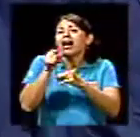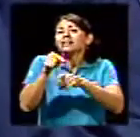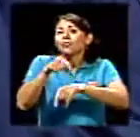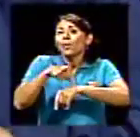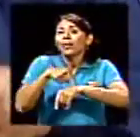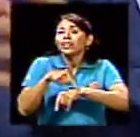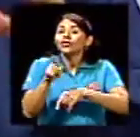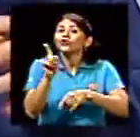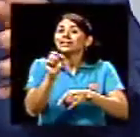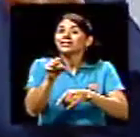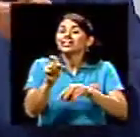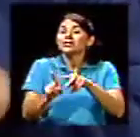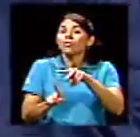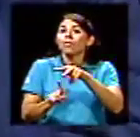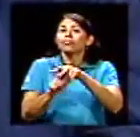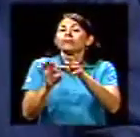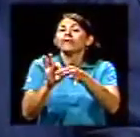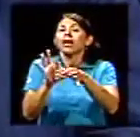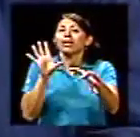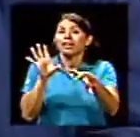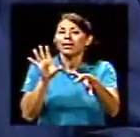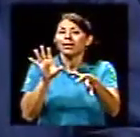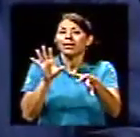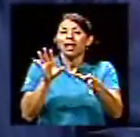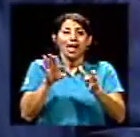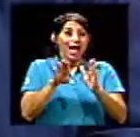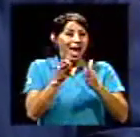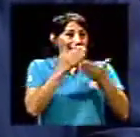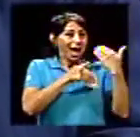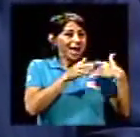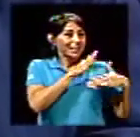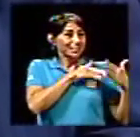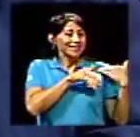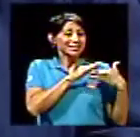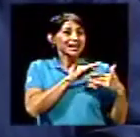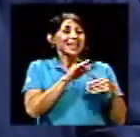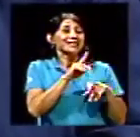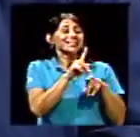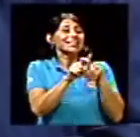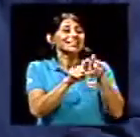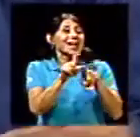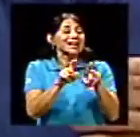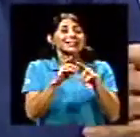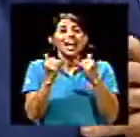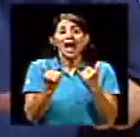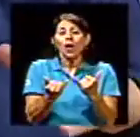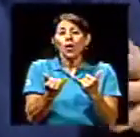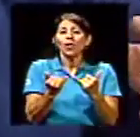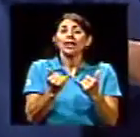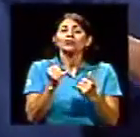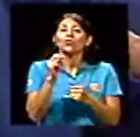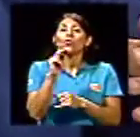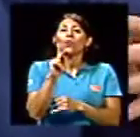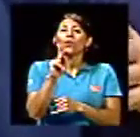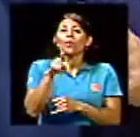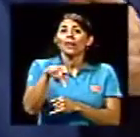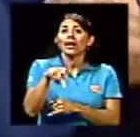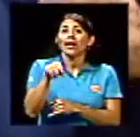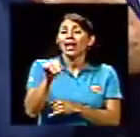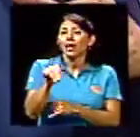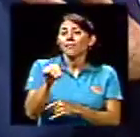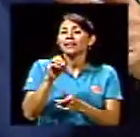ahora, antes eran segmentos sensales, ahora son UGMs o UPMs, depende de cómo uno lo trabaje, que son áreas geográficas. ¿Qué son UPMs y